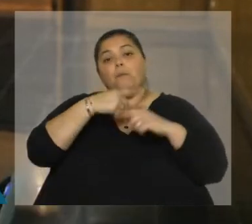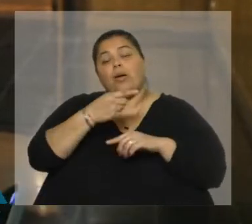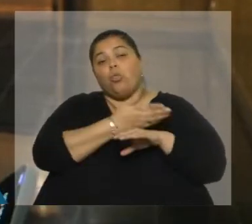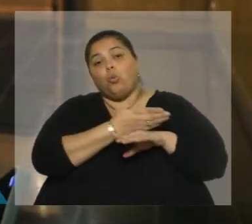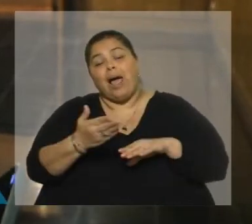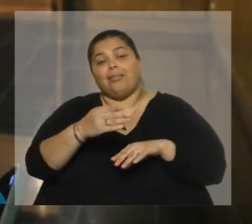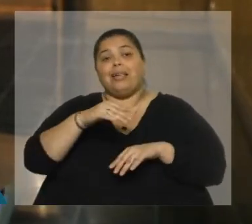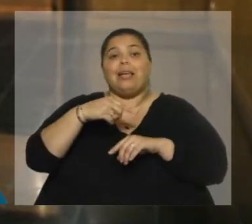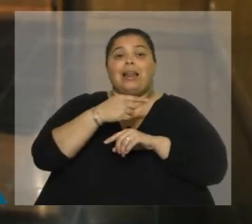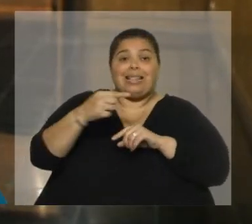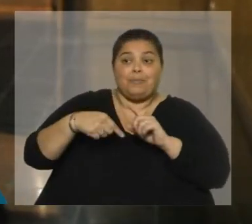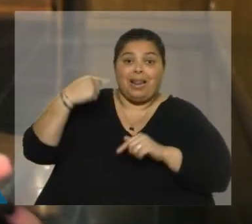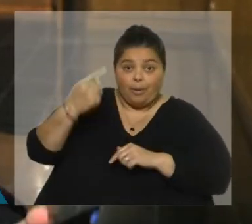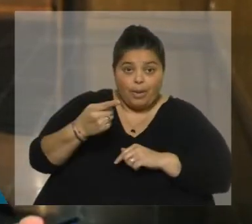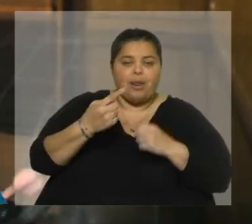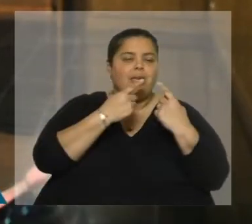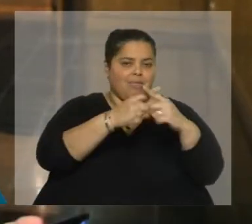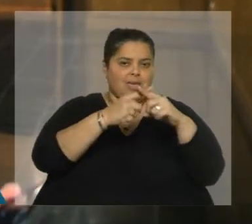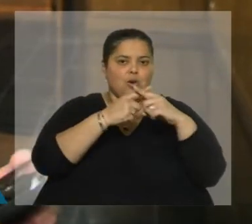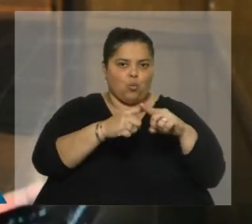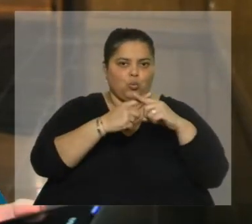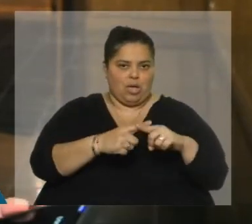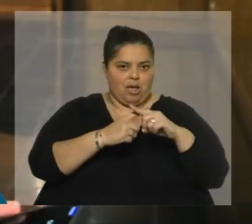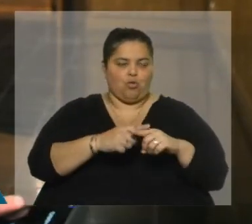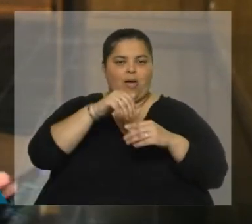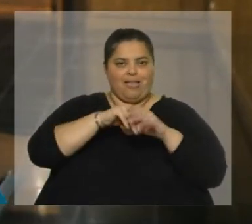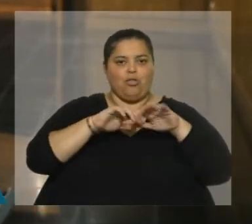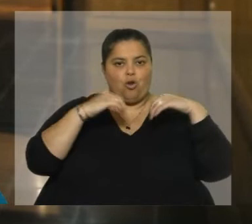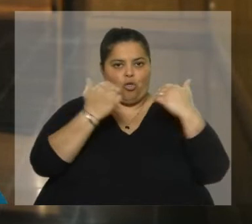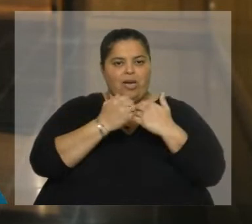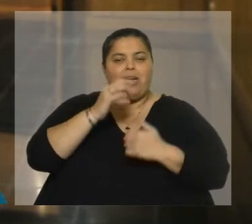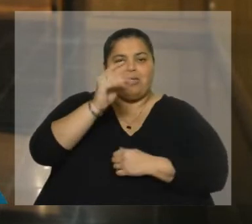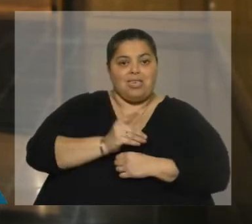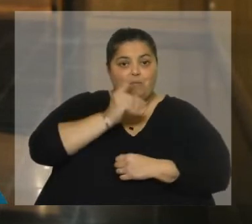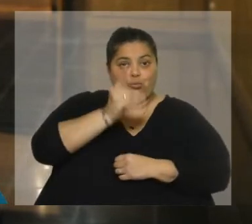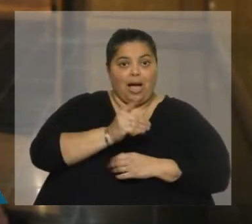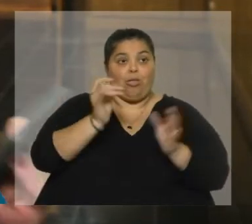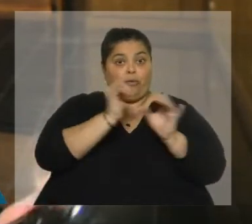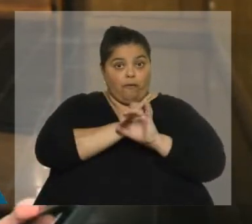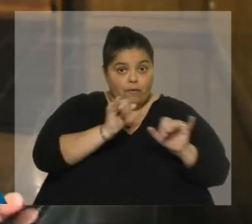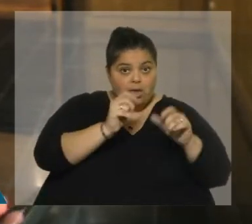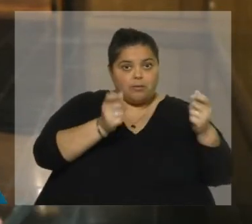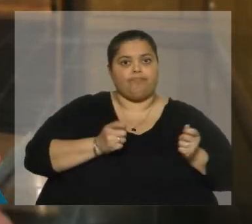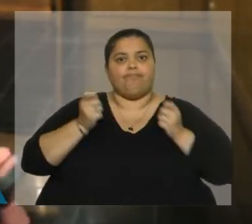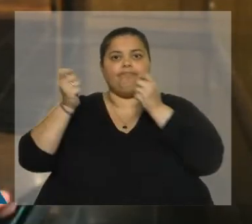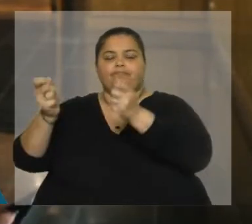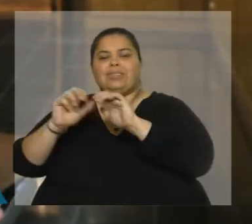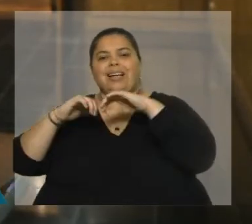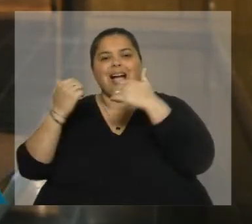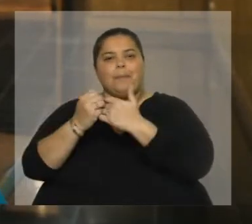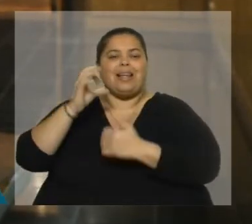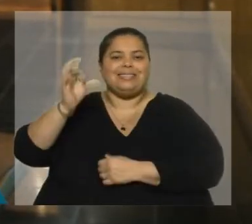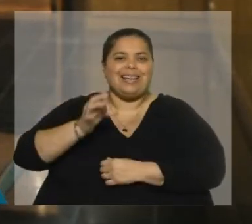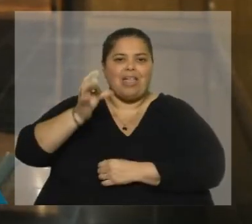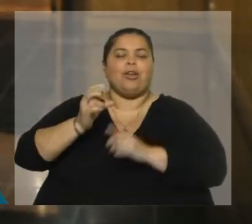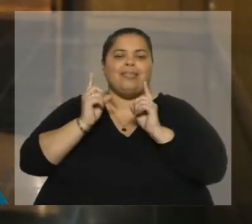toda la semana que viene se estará discutiendo, debatiendo y aprobando este proyecto que luego pasará a la Cámara de Senadores que también tendrá